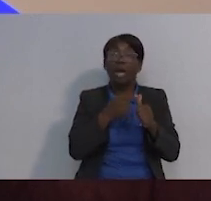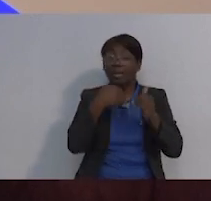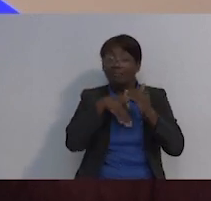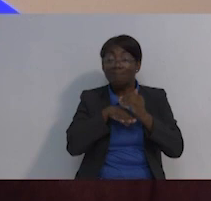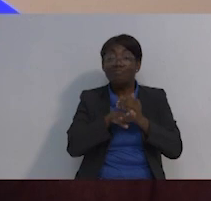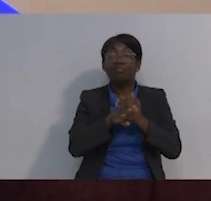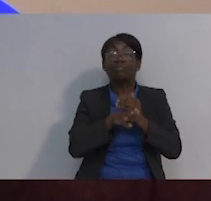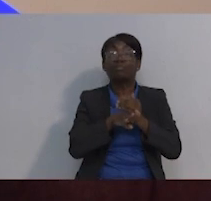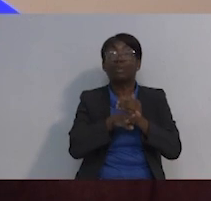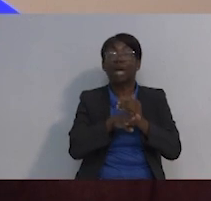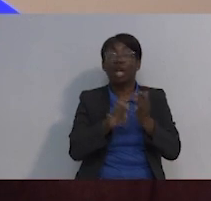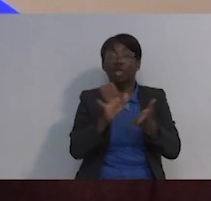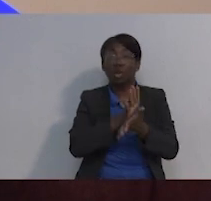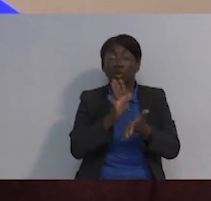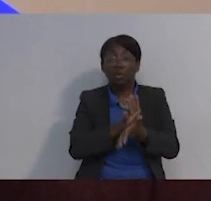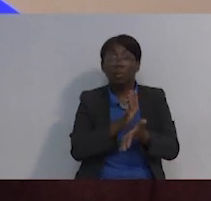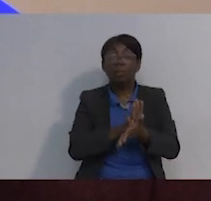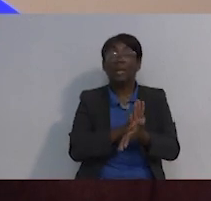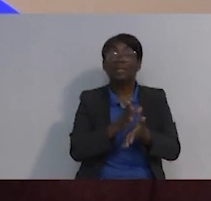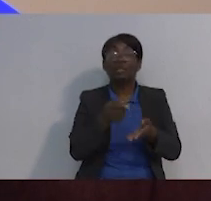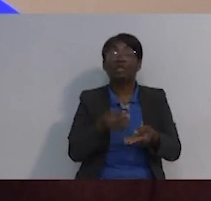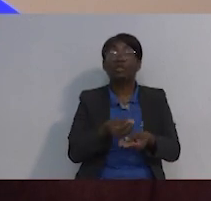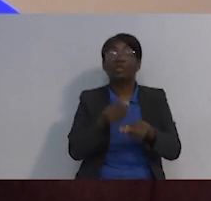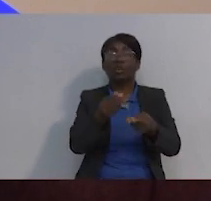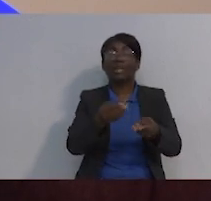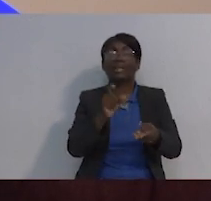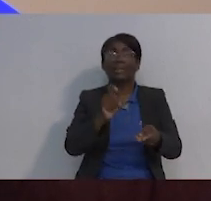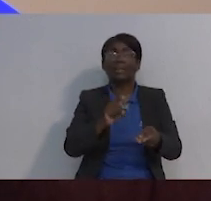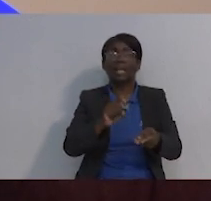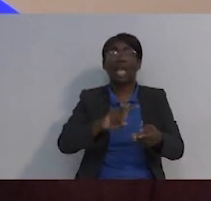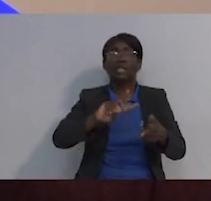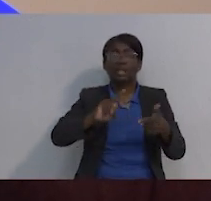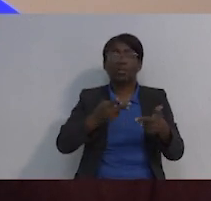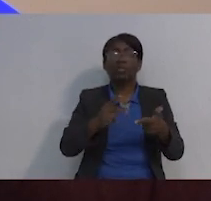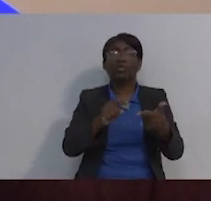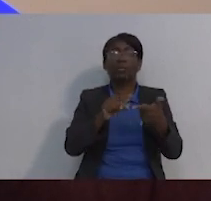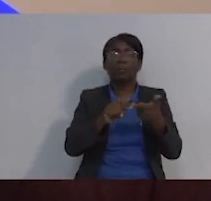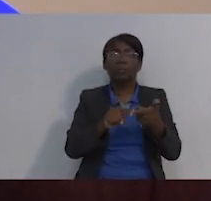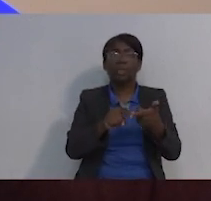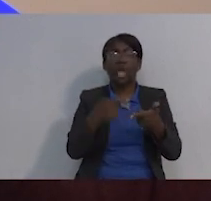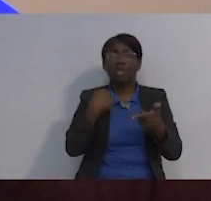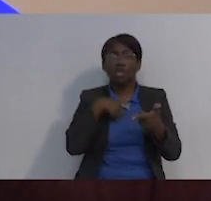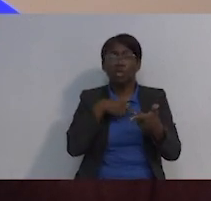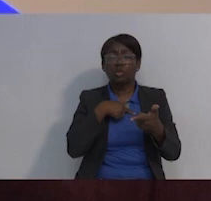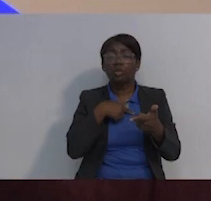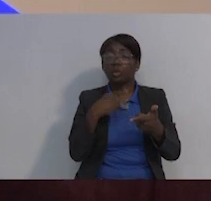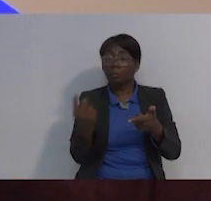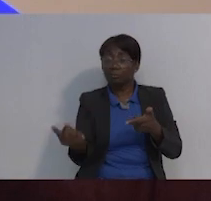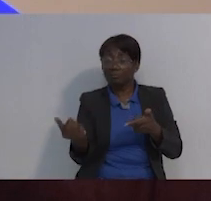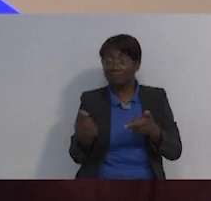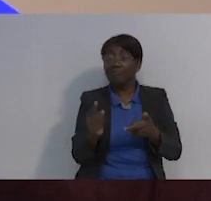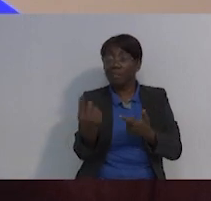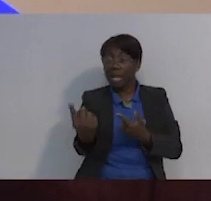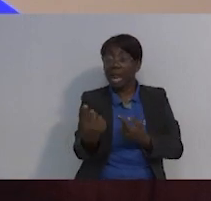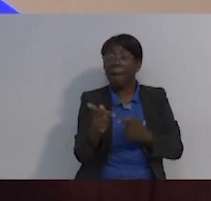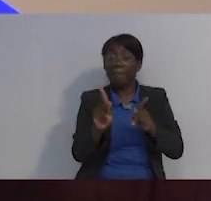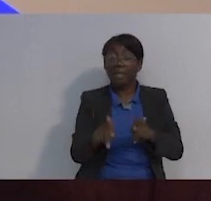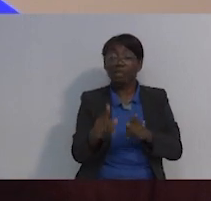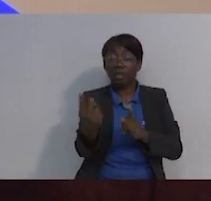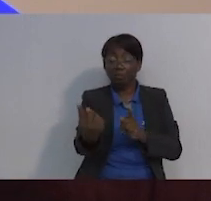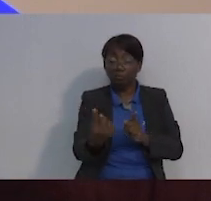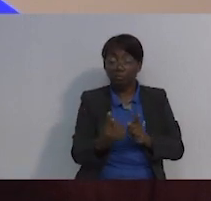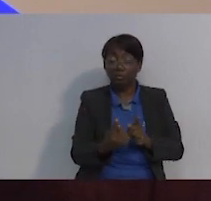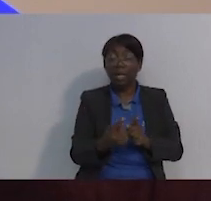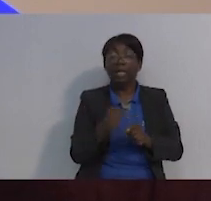situaciones aceptamos fácilmente. En el primer caso, ingresa directamente y se le dan los tratamientos oncológicos que